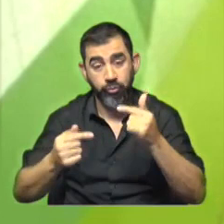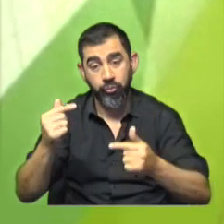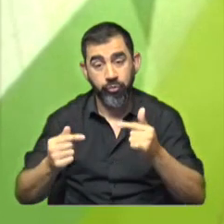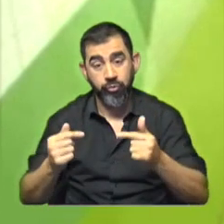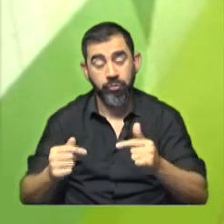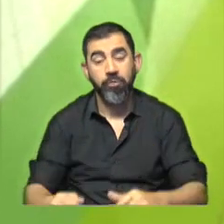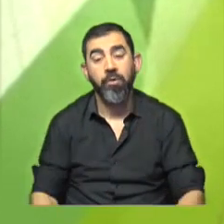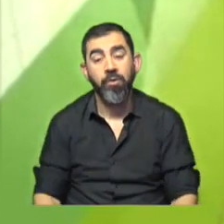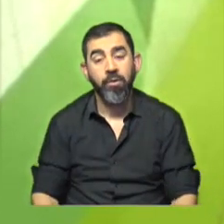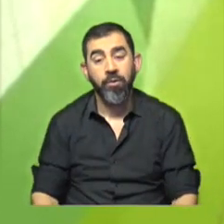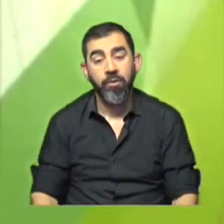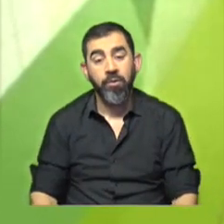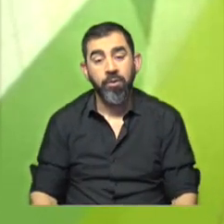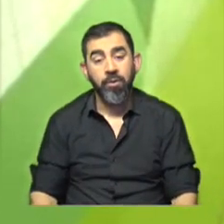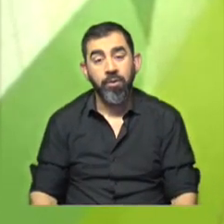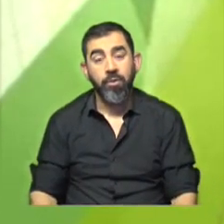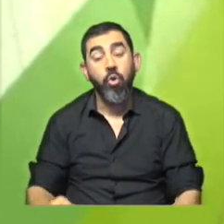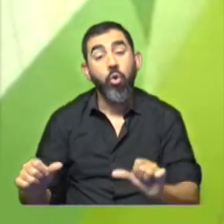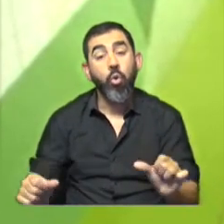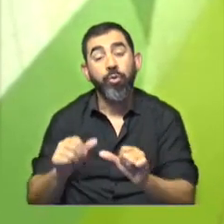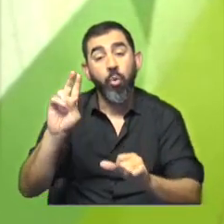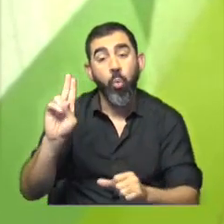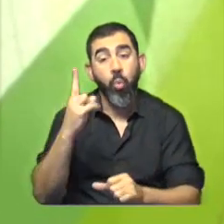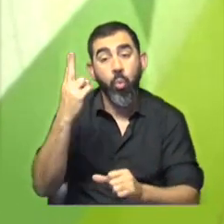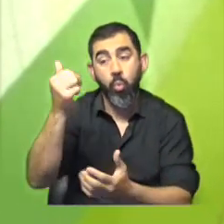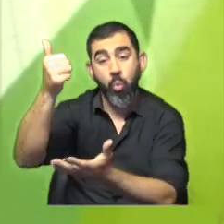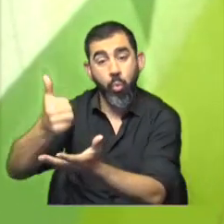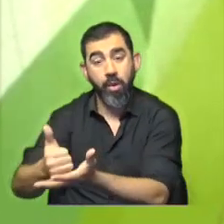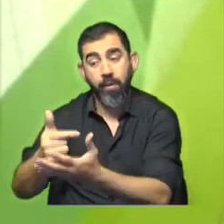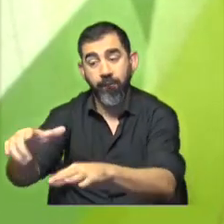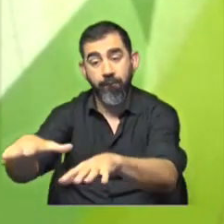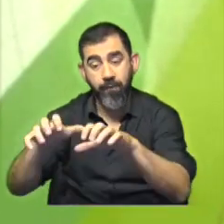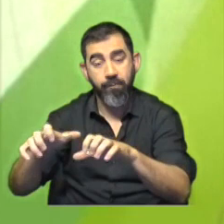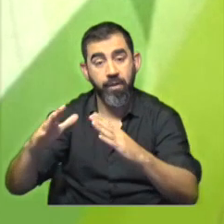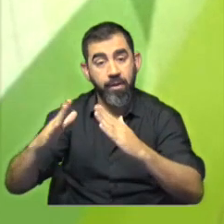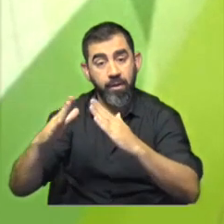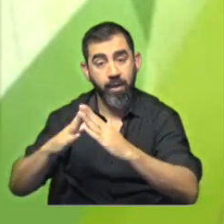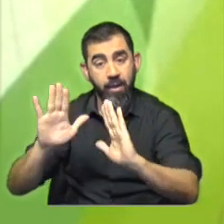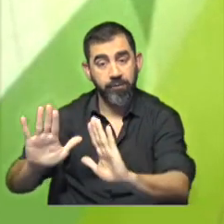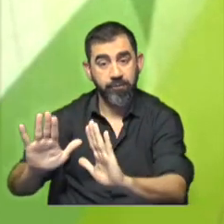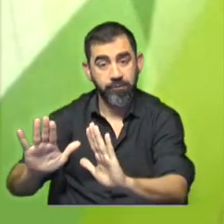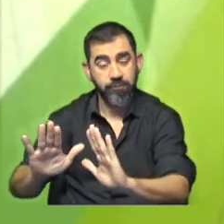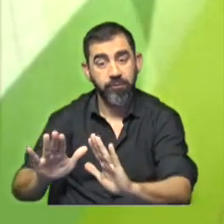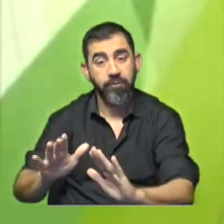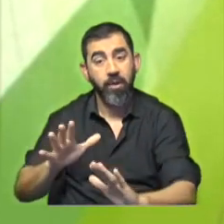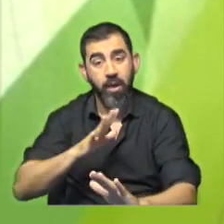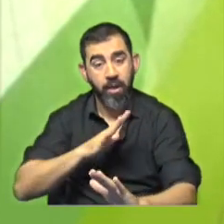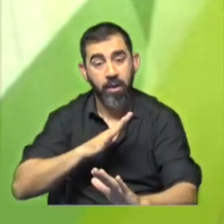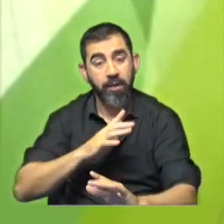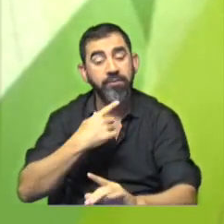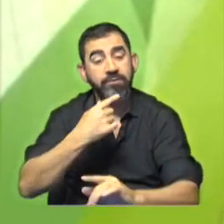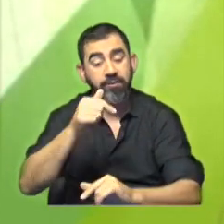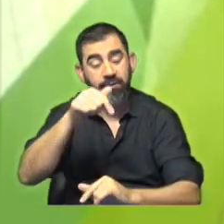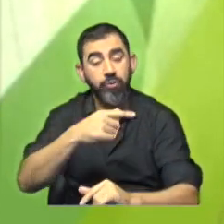ejecutó los realizó desde Uruguay, donde reside y tiene su domicilio, y para que tuviesen efecto